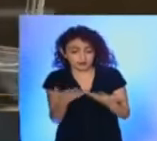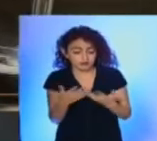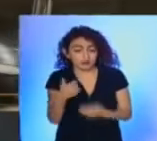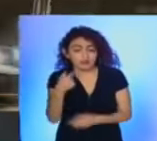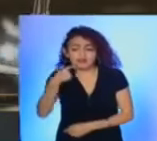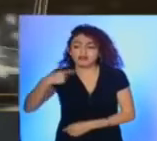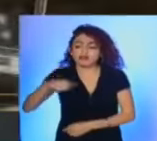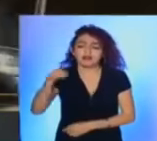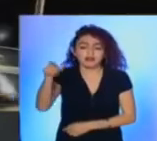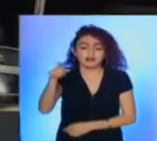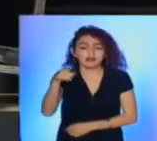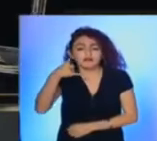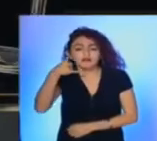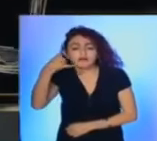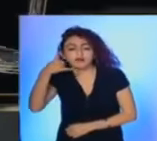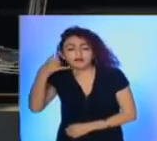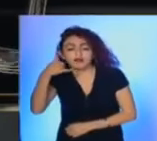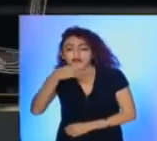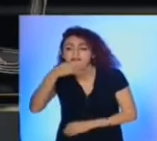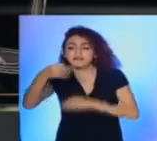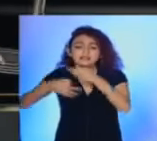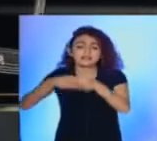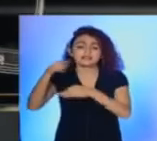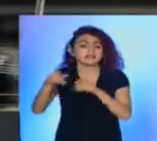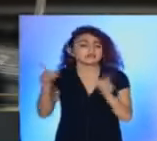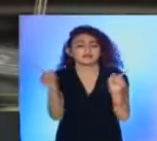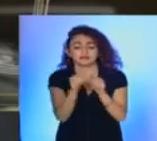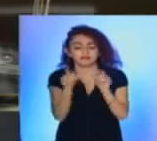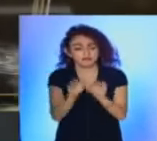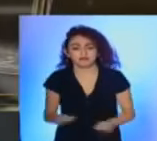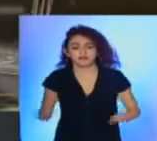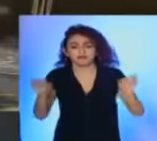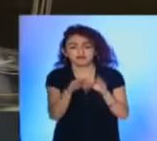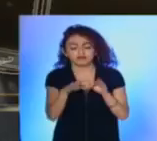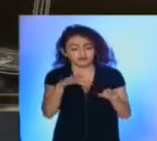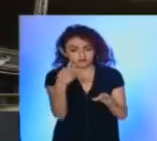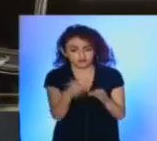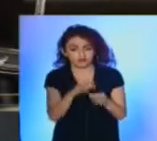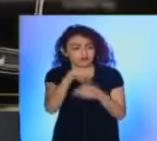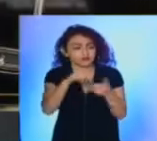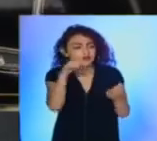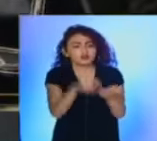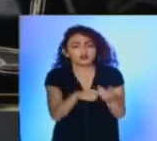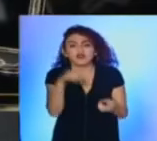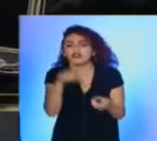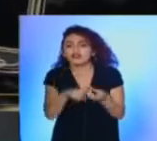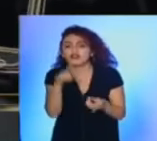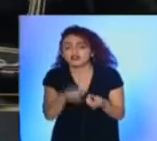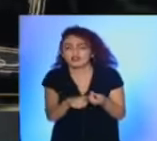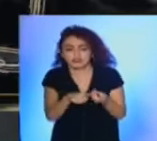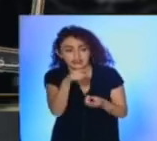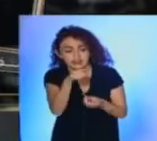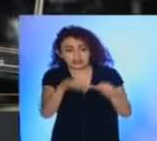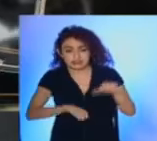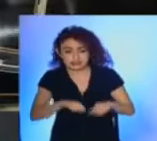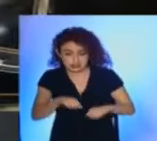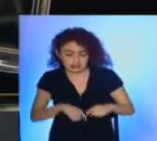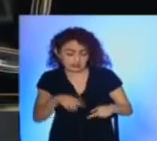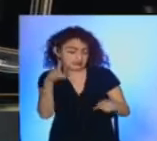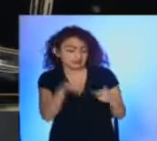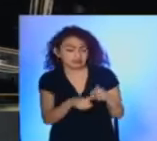reportar a las autoridades y solamente es importante que precisemos el lugar donde está ocurriendo el evento